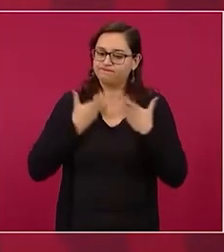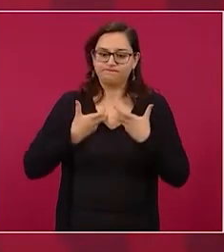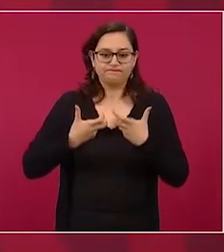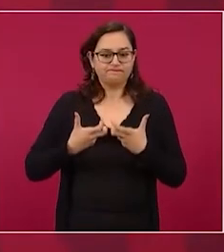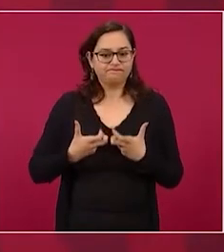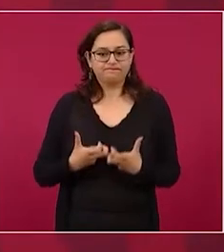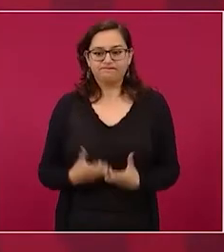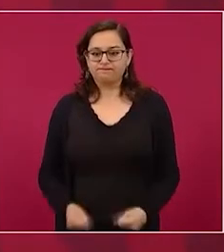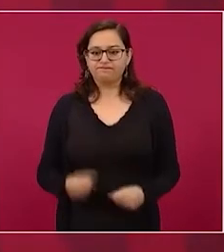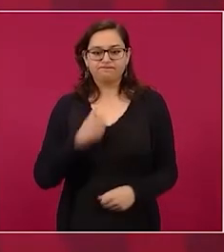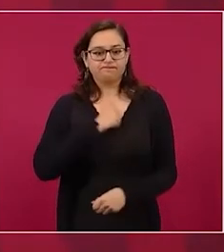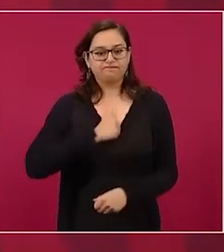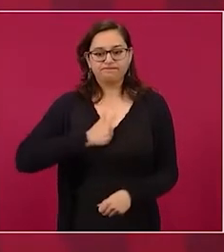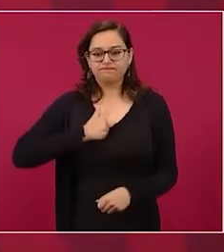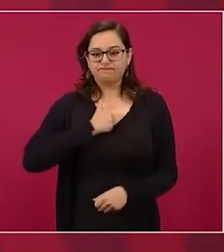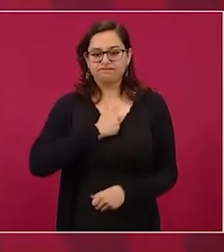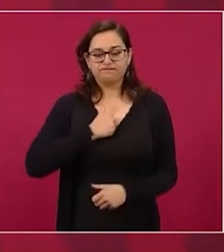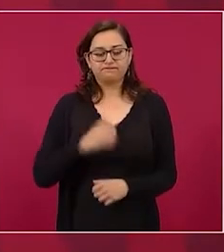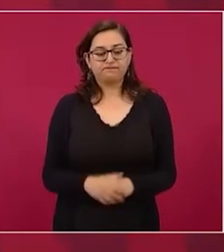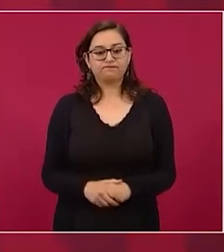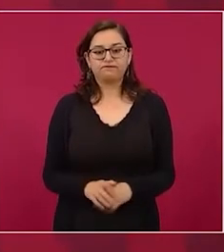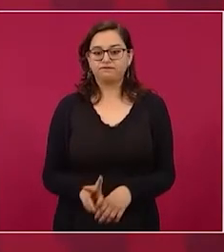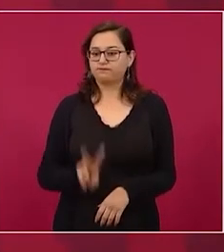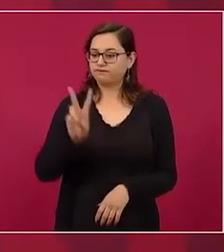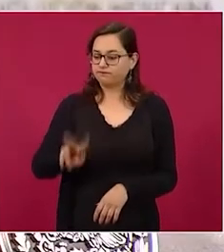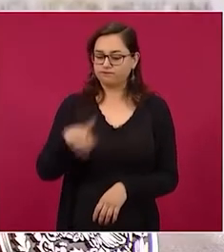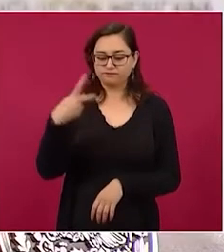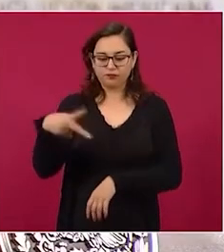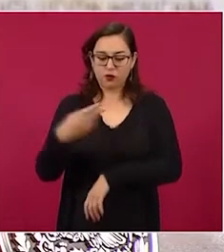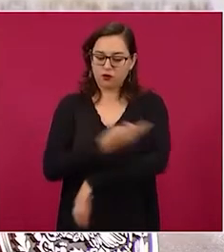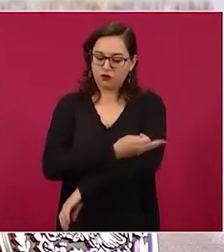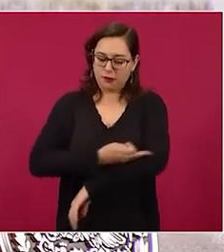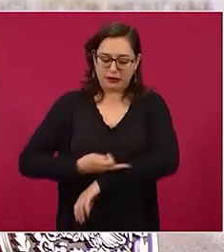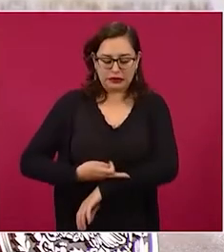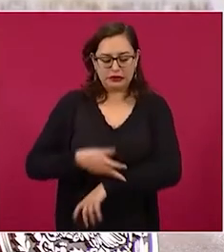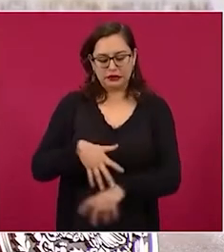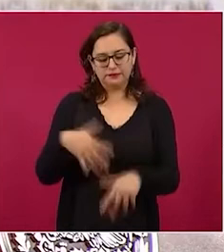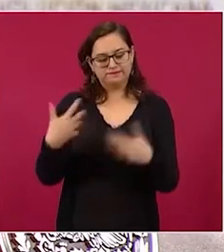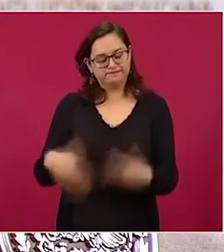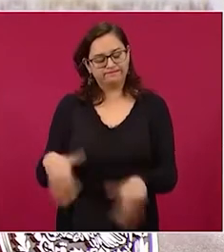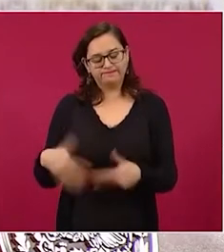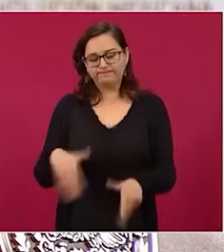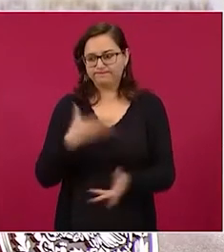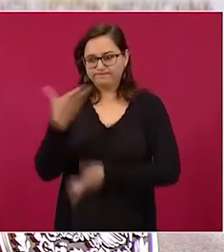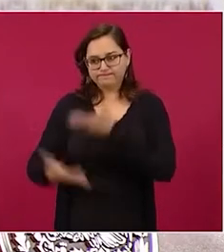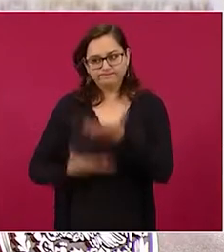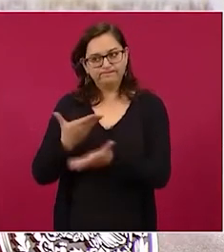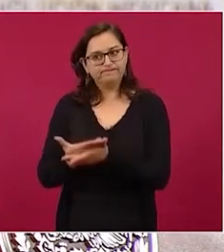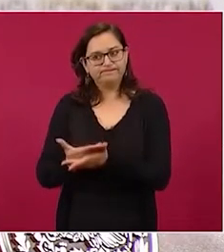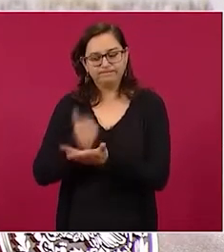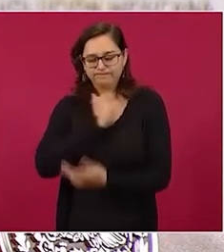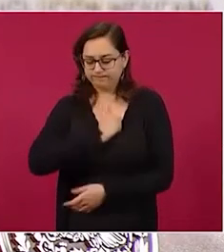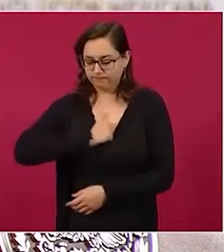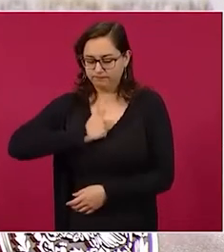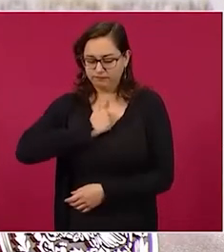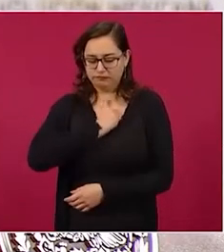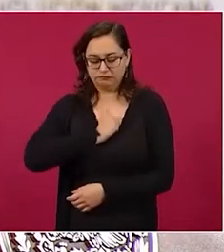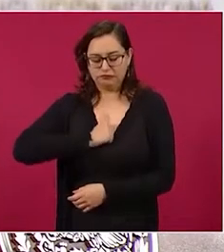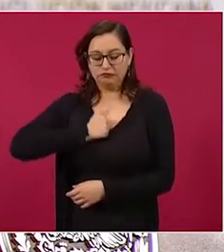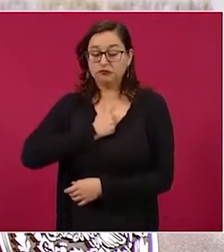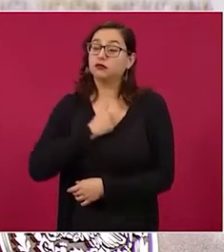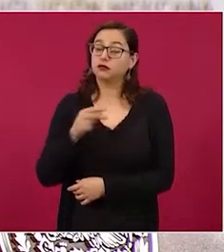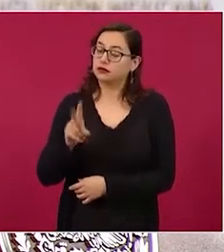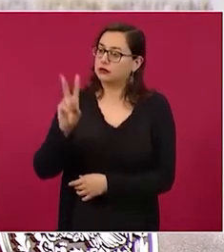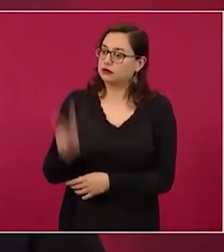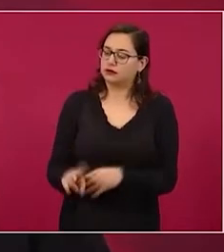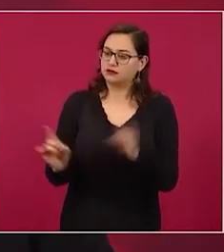Pues nuestro pésame a los familiares primero, ¿no? Y sí, duele mucho lo que